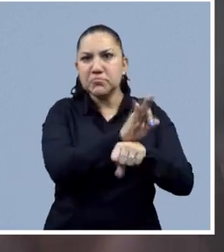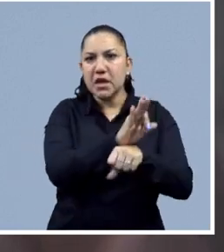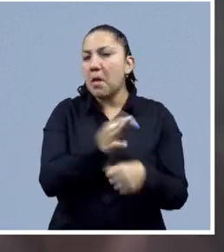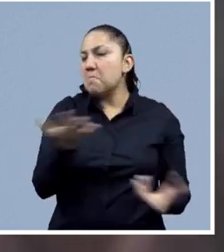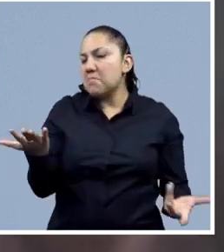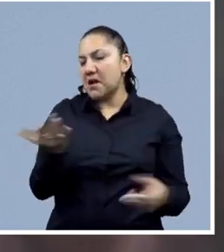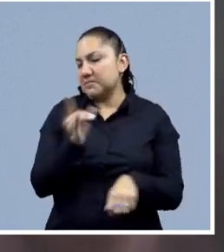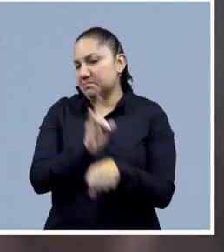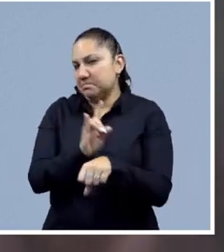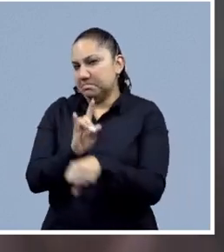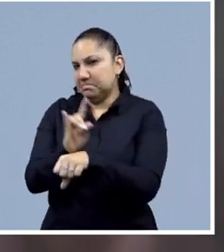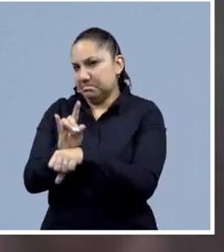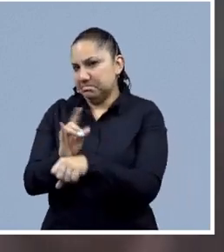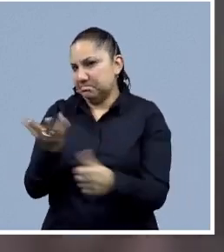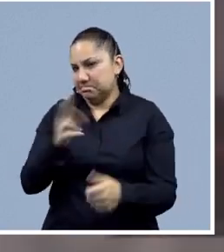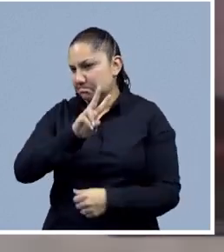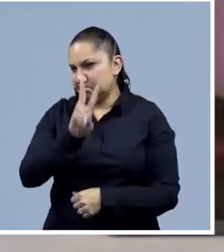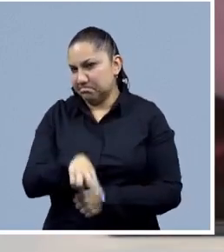situación.